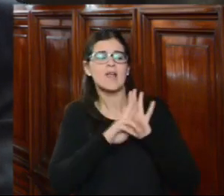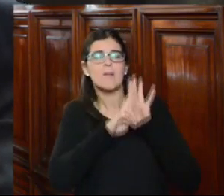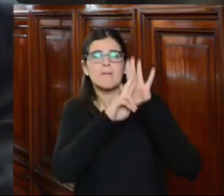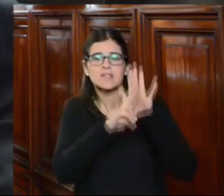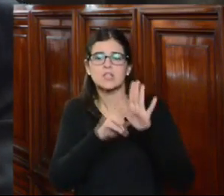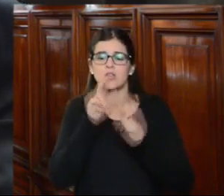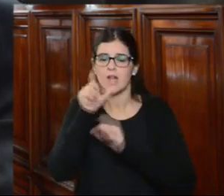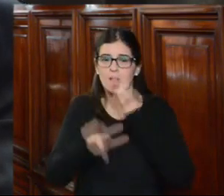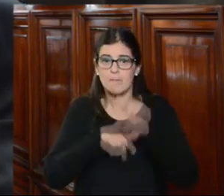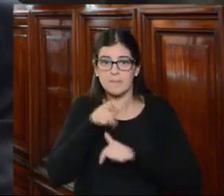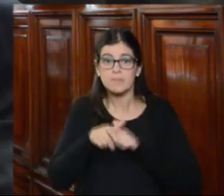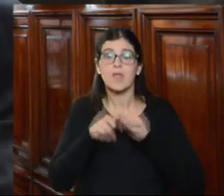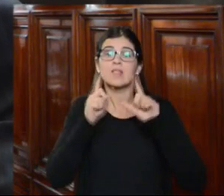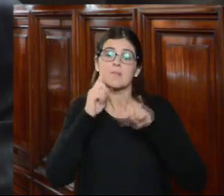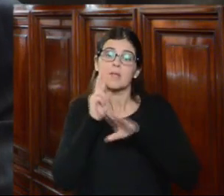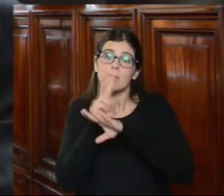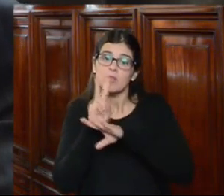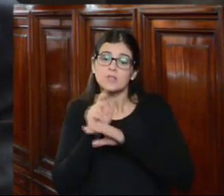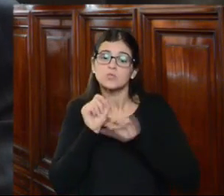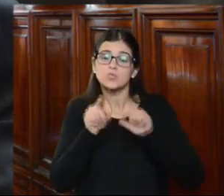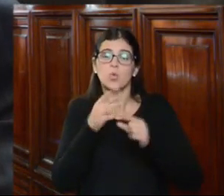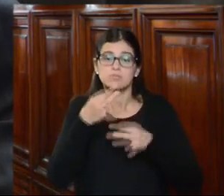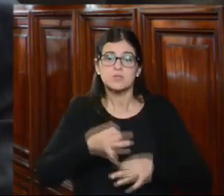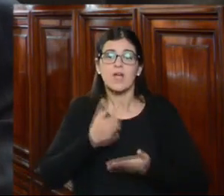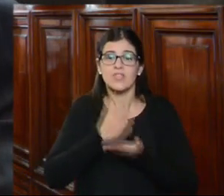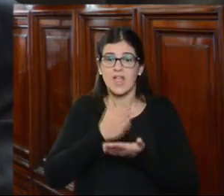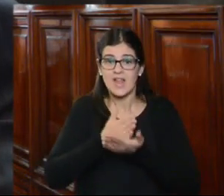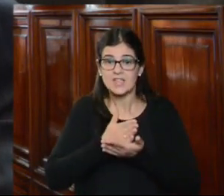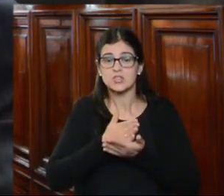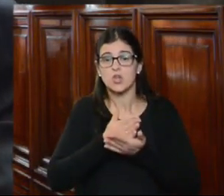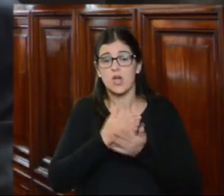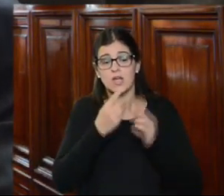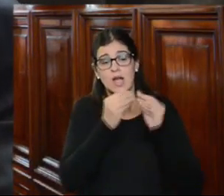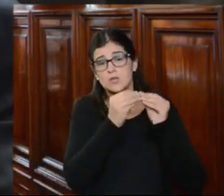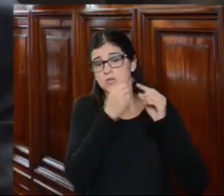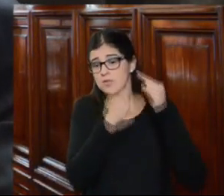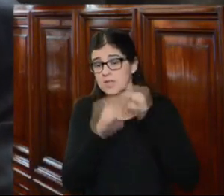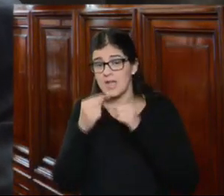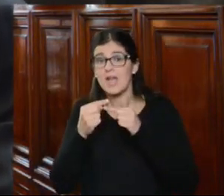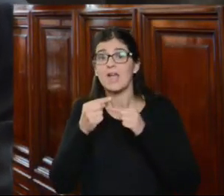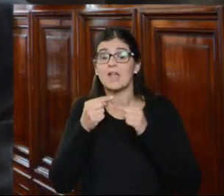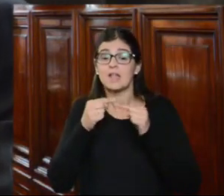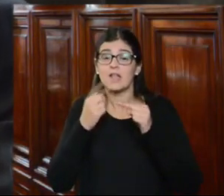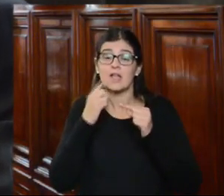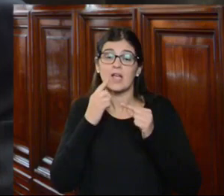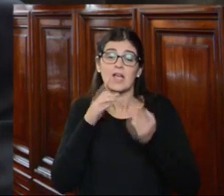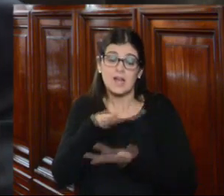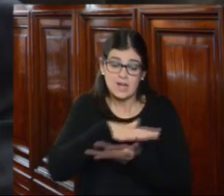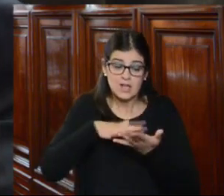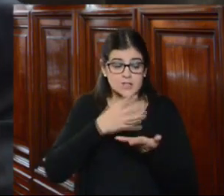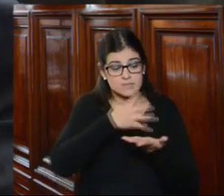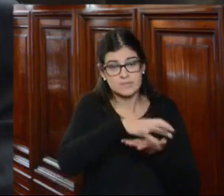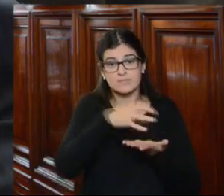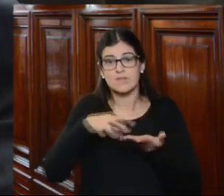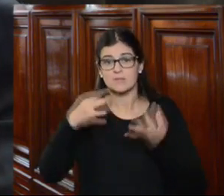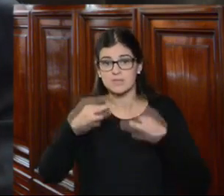de la ciudadanía y de protección de sus derechos entre otros aspectos frente a la actuación de los órganos del